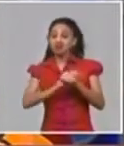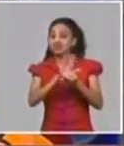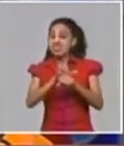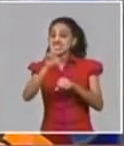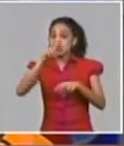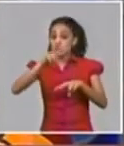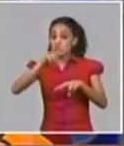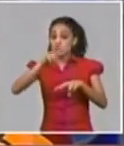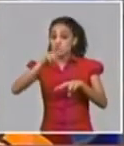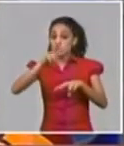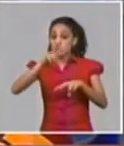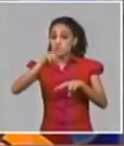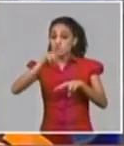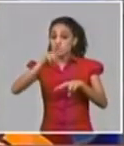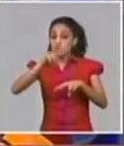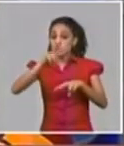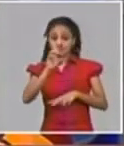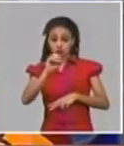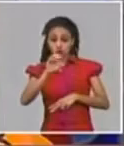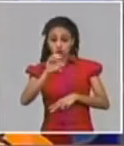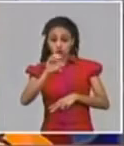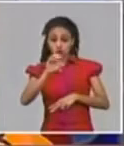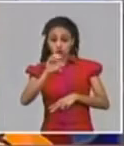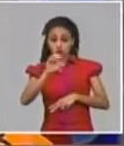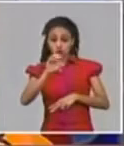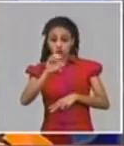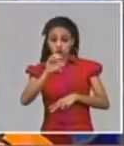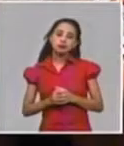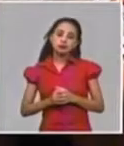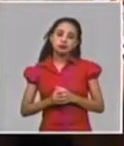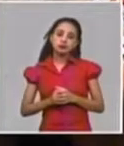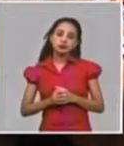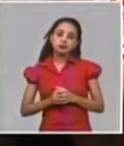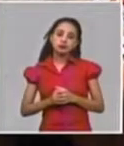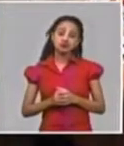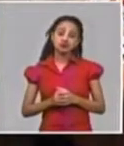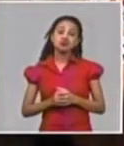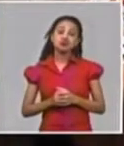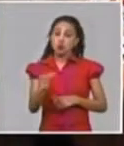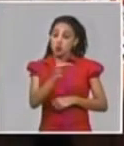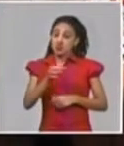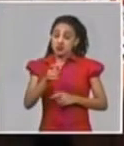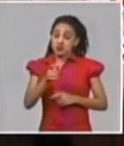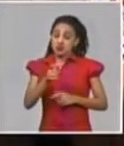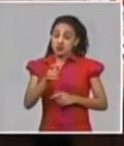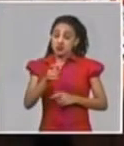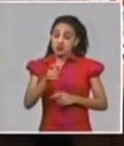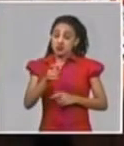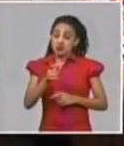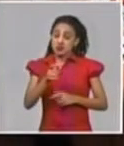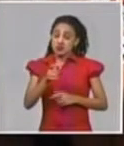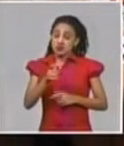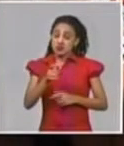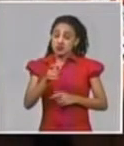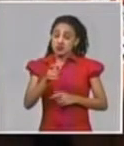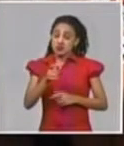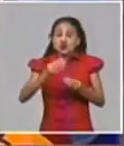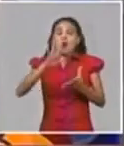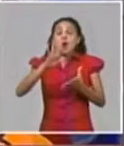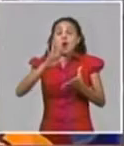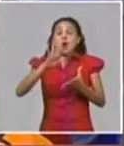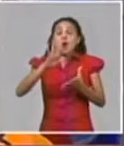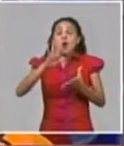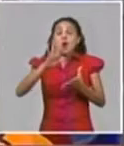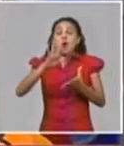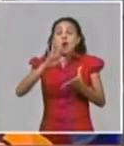condiciones que muchas veces de la situación poblacional que le puede generar más allá de que tiene un